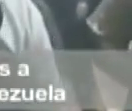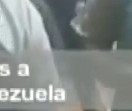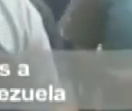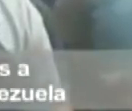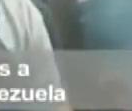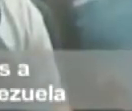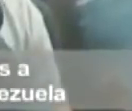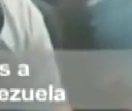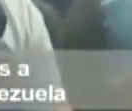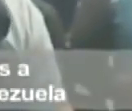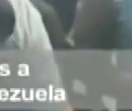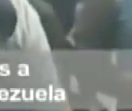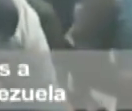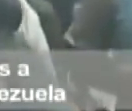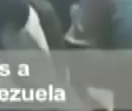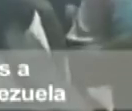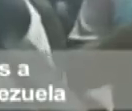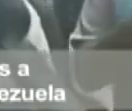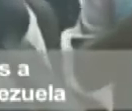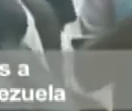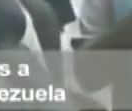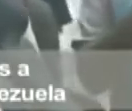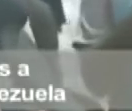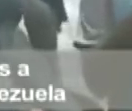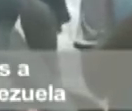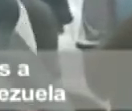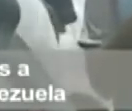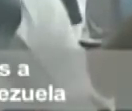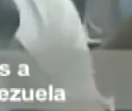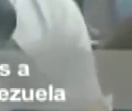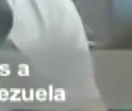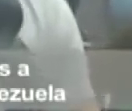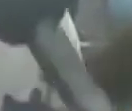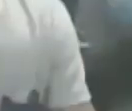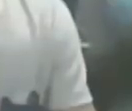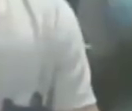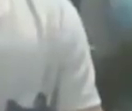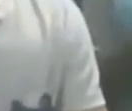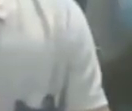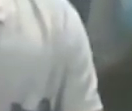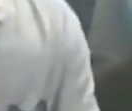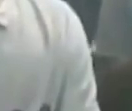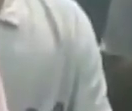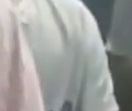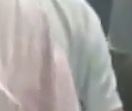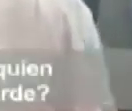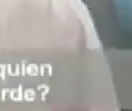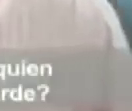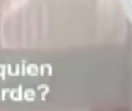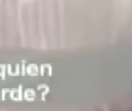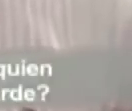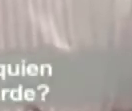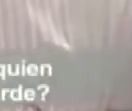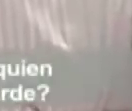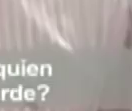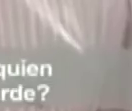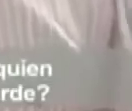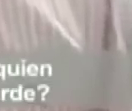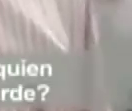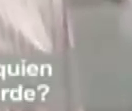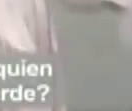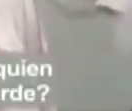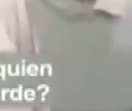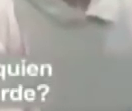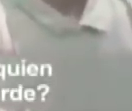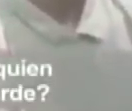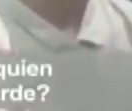menos para lo que venimos que es a prepararnos para lograr la libertad de Venezuela bueno y estaba la situación por parte de fíjate una cosa